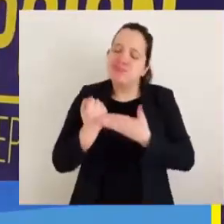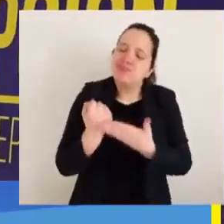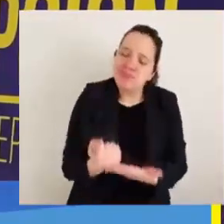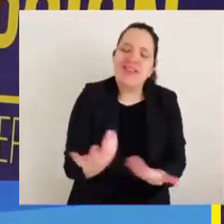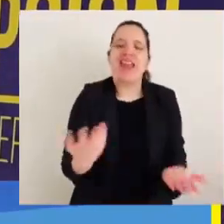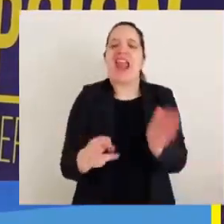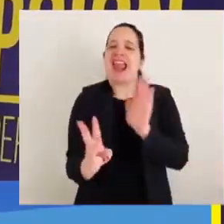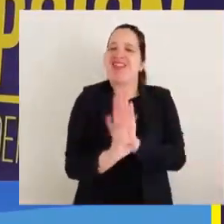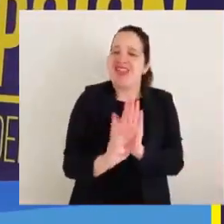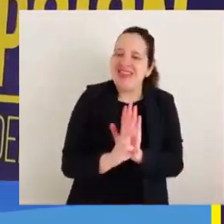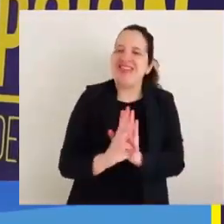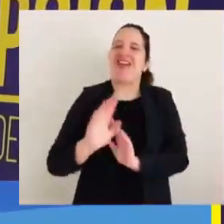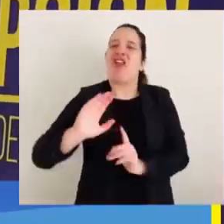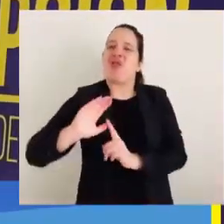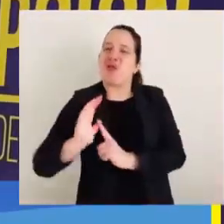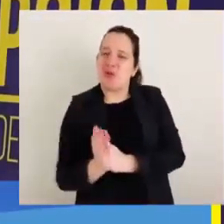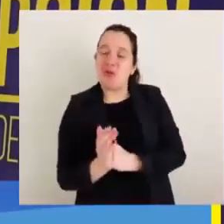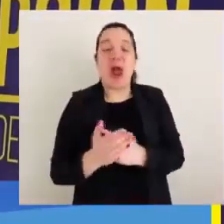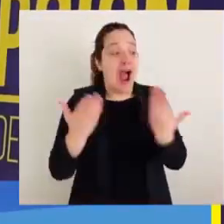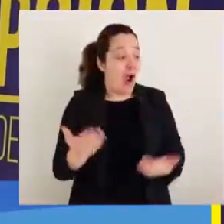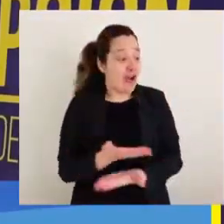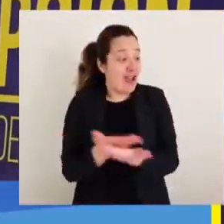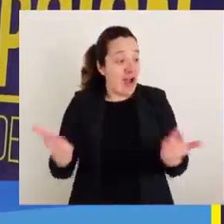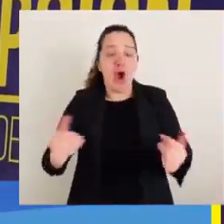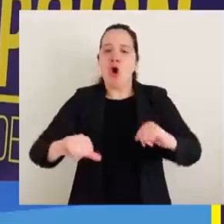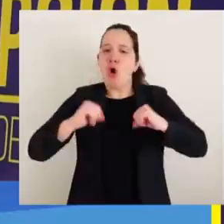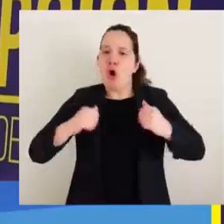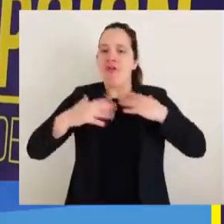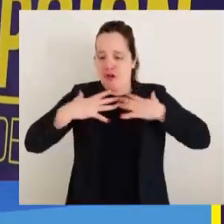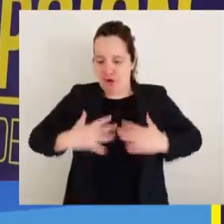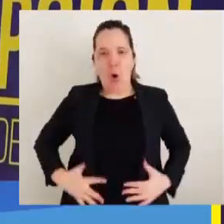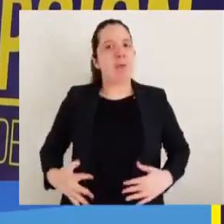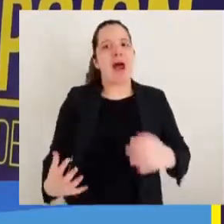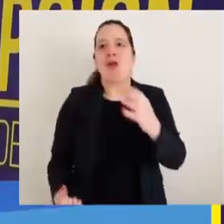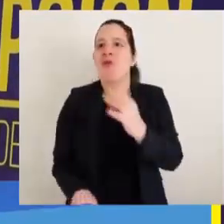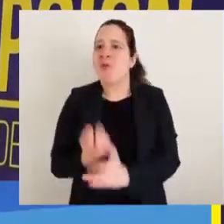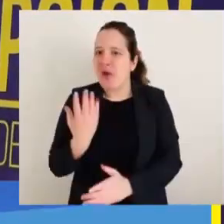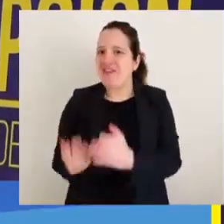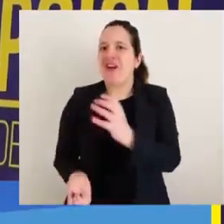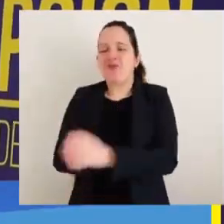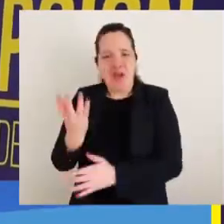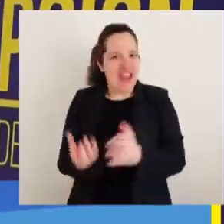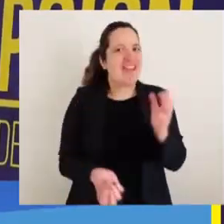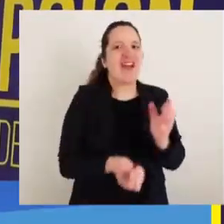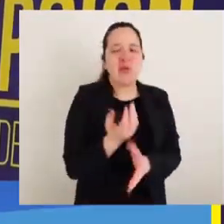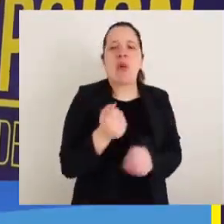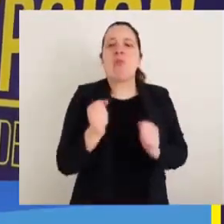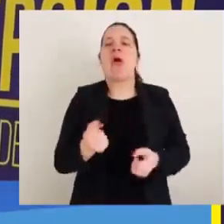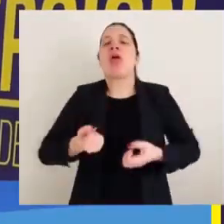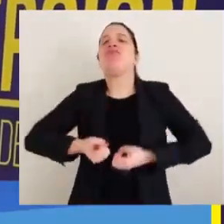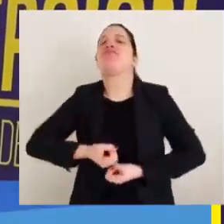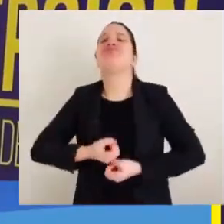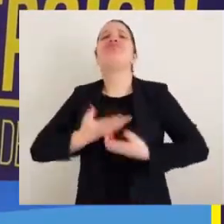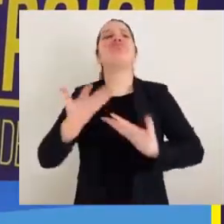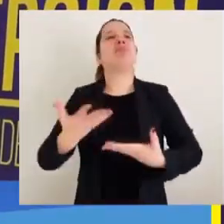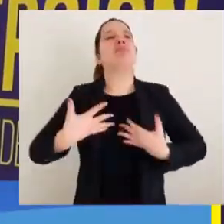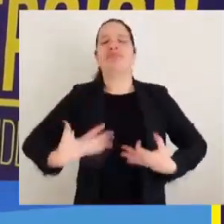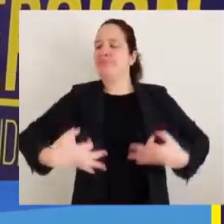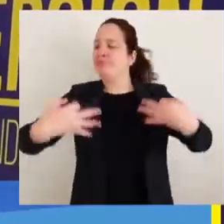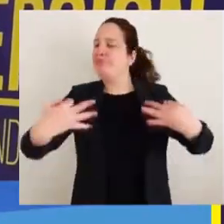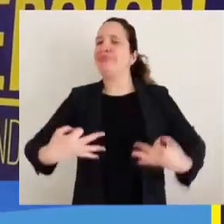cultura, de identidad. Y hoy día los chiquillos están con indumentaria nueva que les va a permitir expresarse